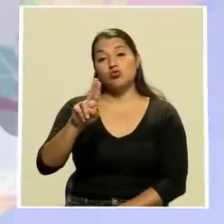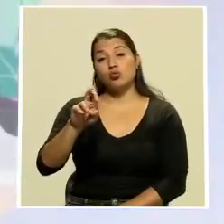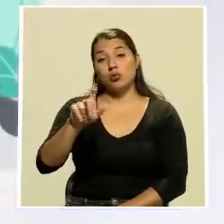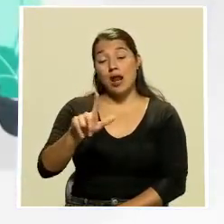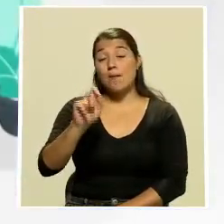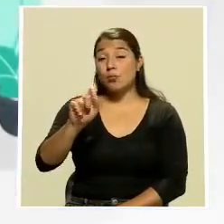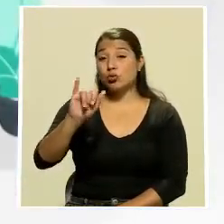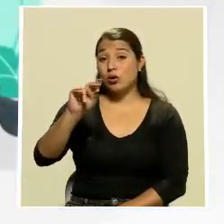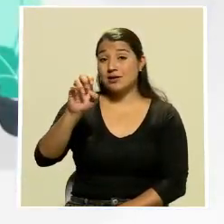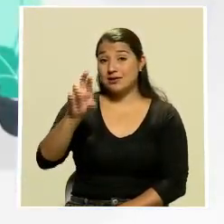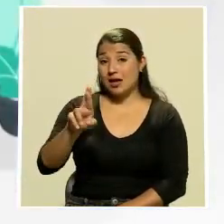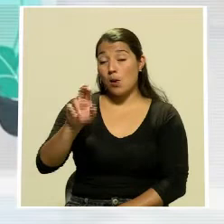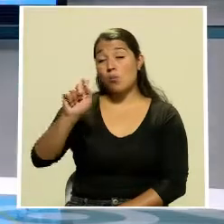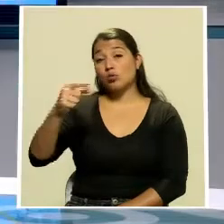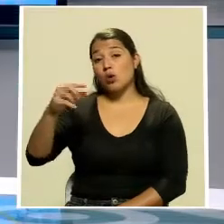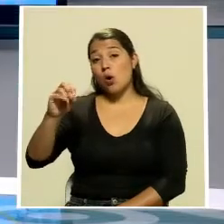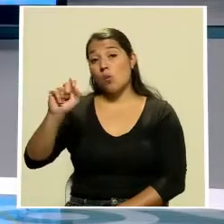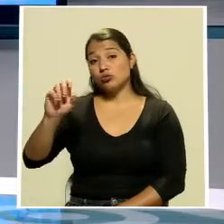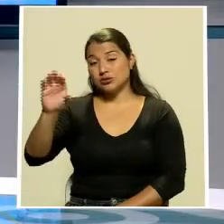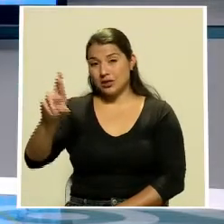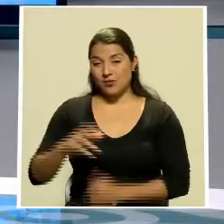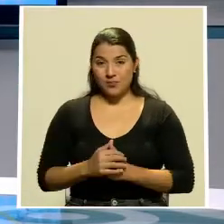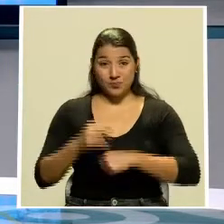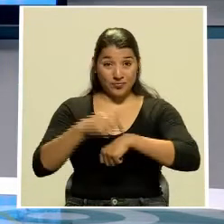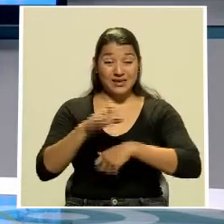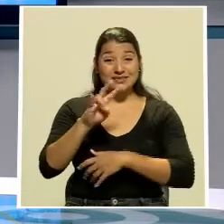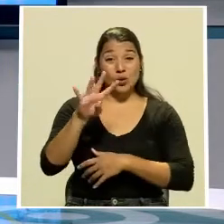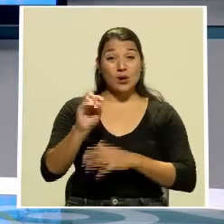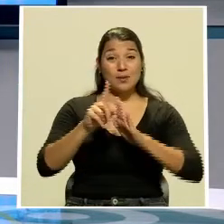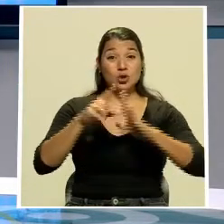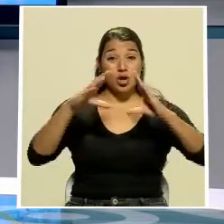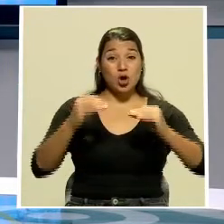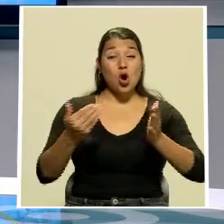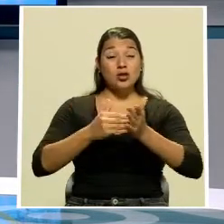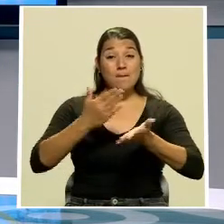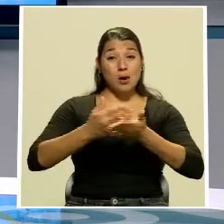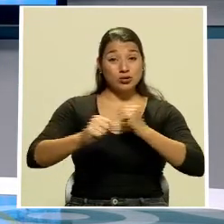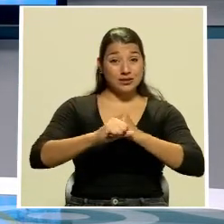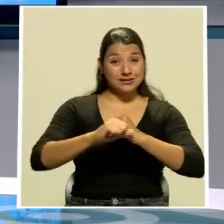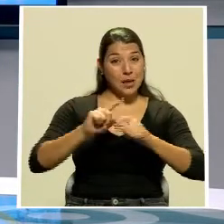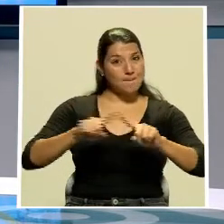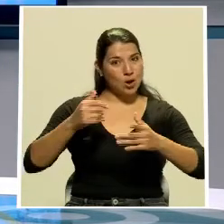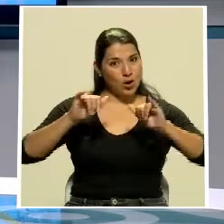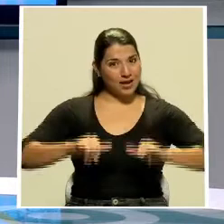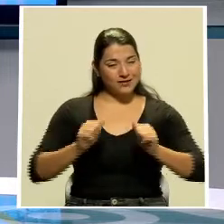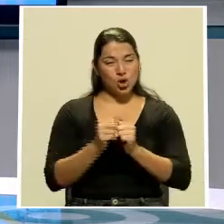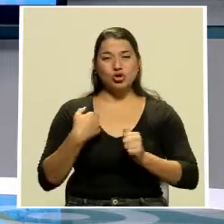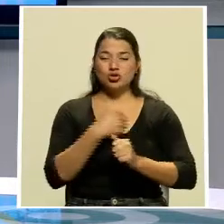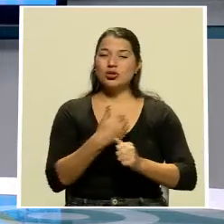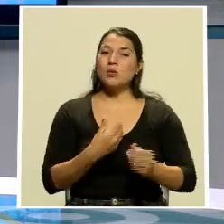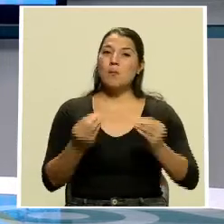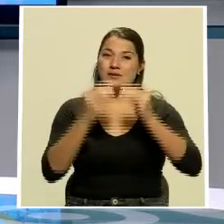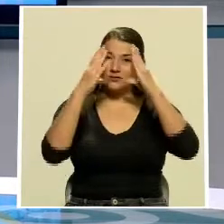.go.cr A las 7 y 40 de la noche hacemos nuevamente una pausa comercial pero quédese con nosotros que aún tenemos mucha más